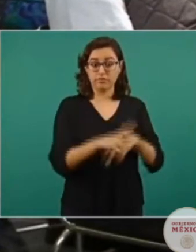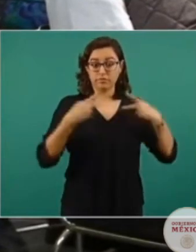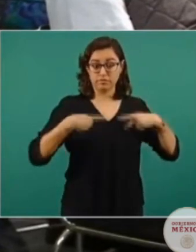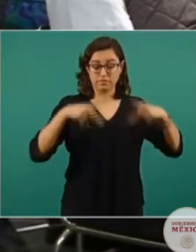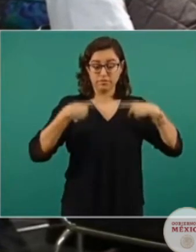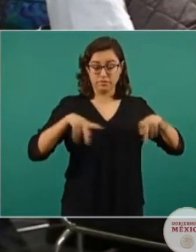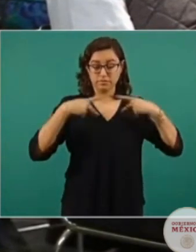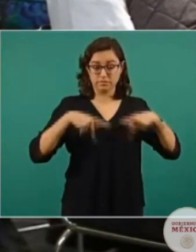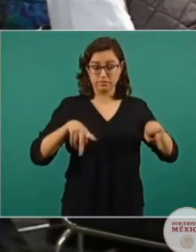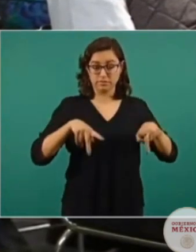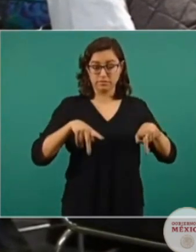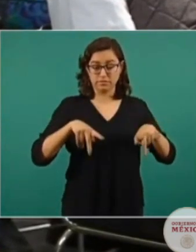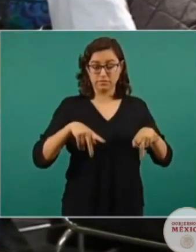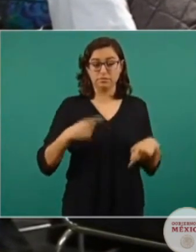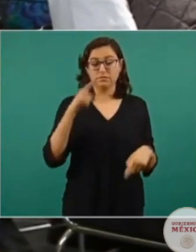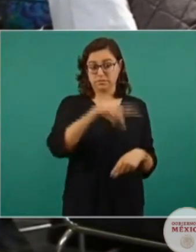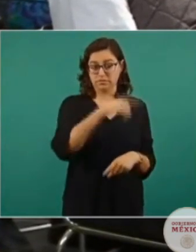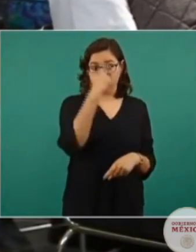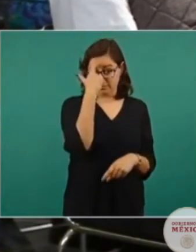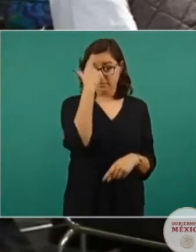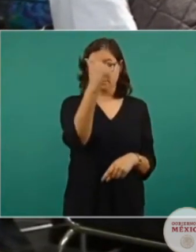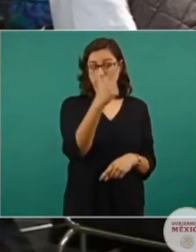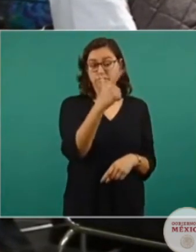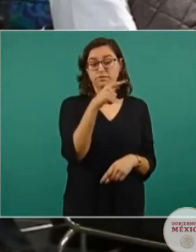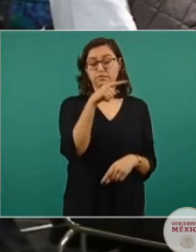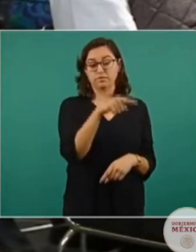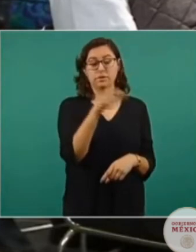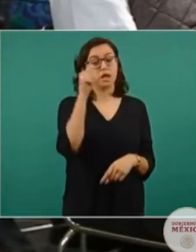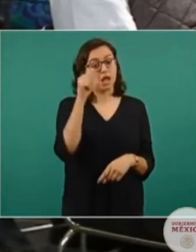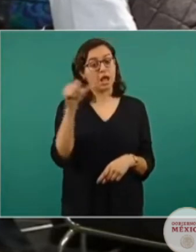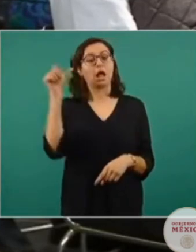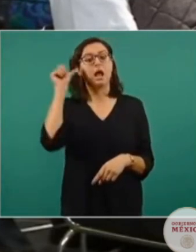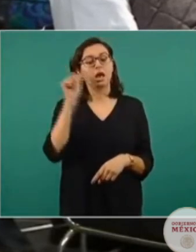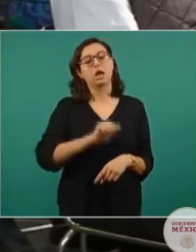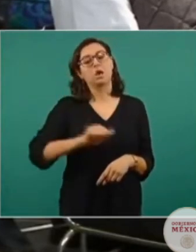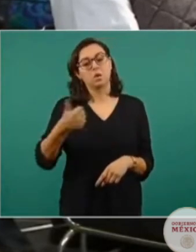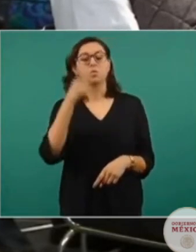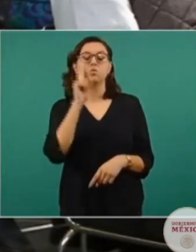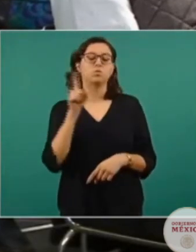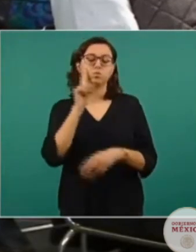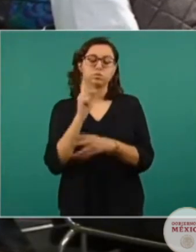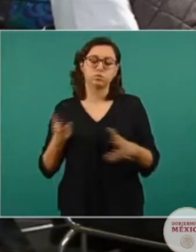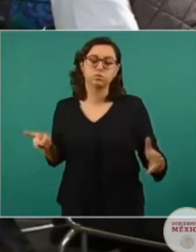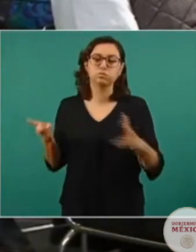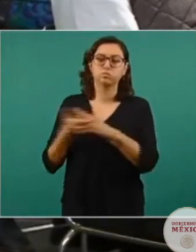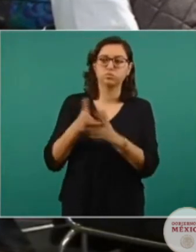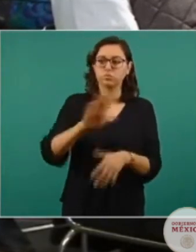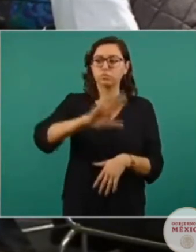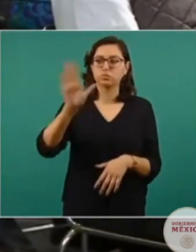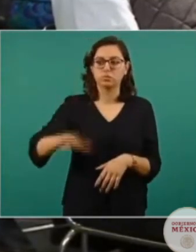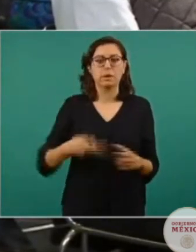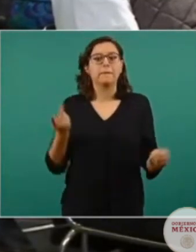este asesinato, entre ellos el autor intelectual. Ayer hubo otro homicidio de otra candidata. Preguntarle qué